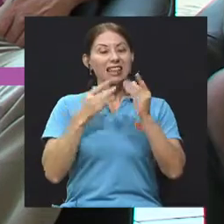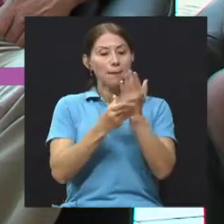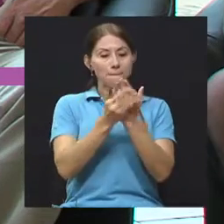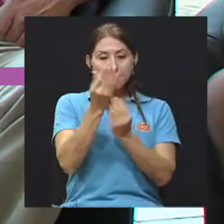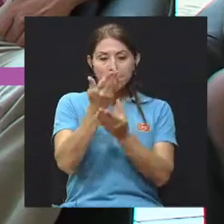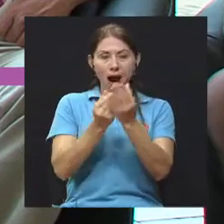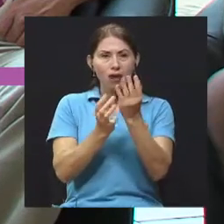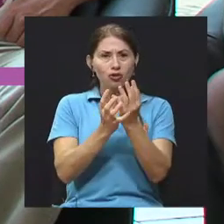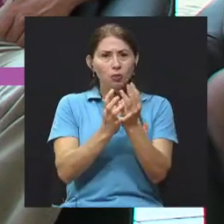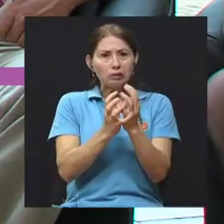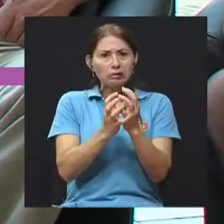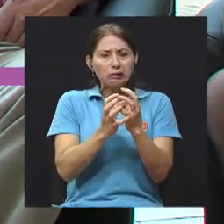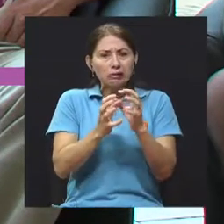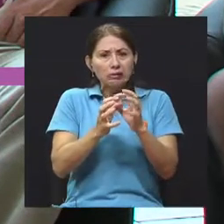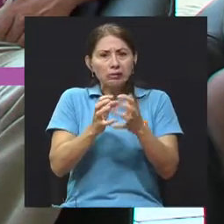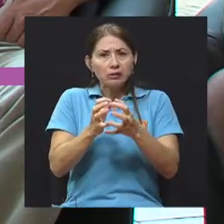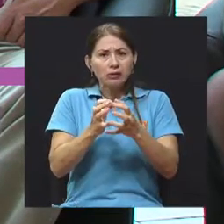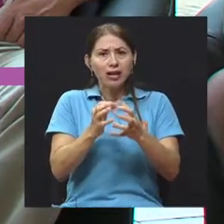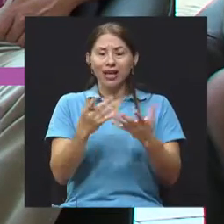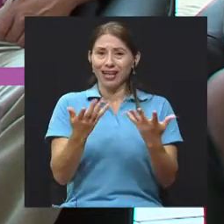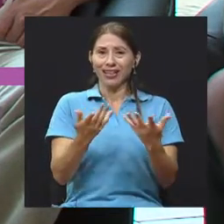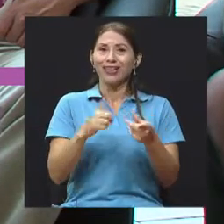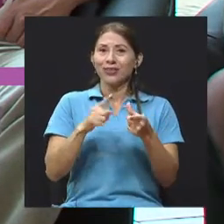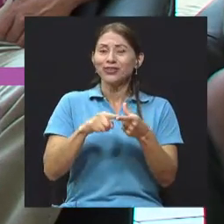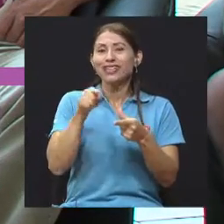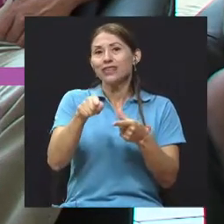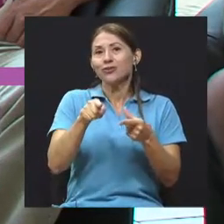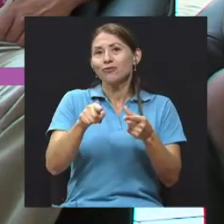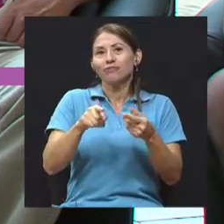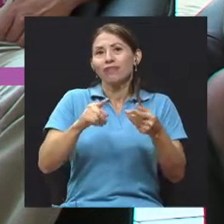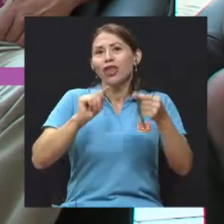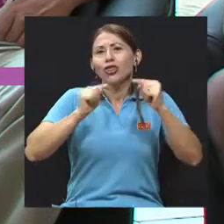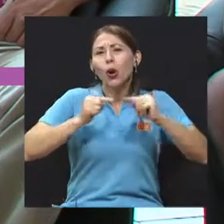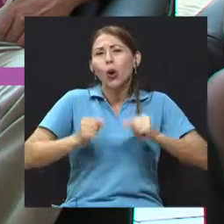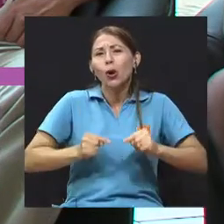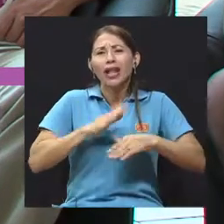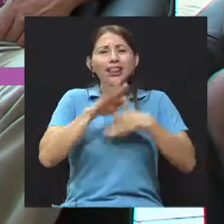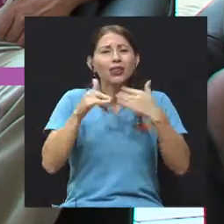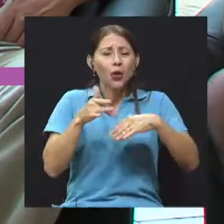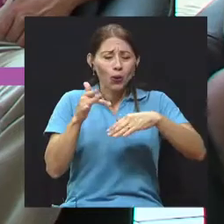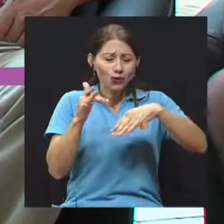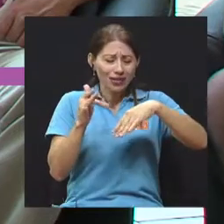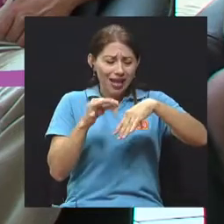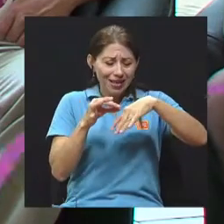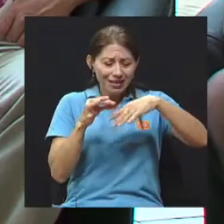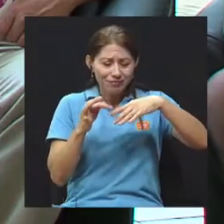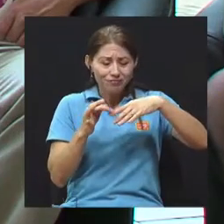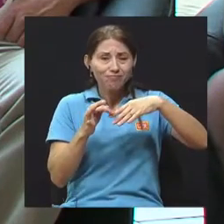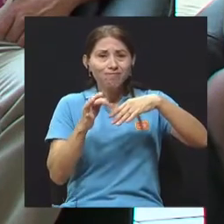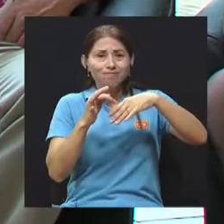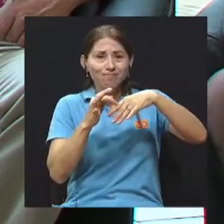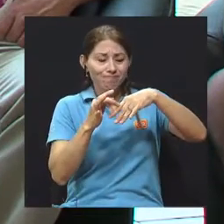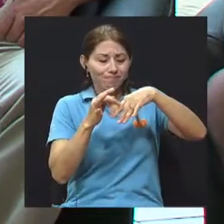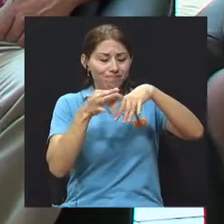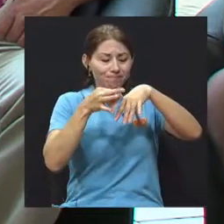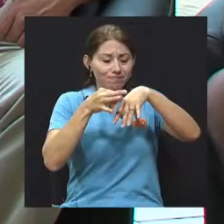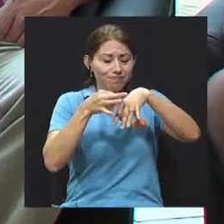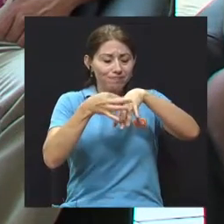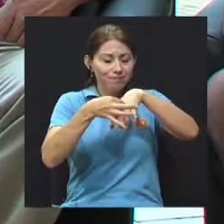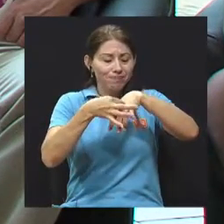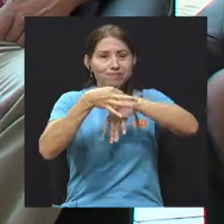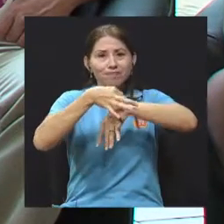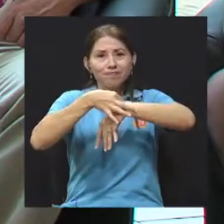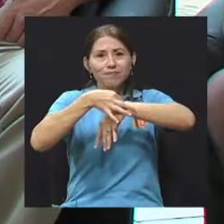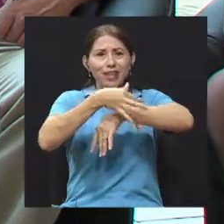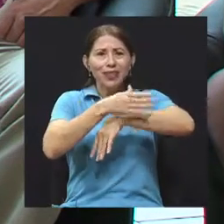articulación, es usual que se afecte en múltiples articulaciones. Entonces tiene dolor en todas las articulaciones de la mano, los nudillos, las articulaciones de los dedos,